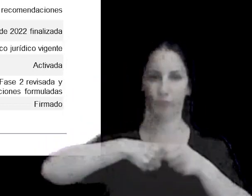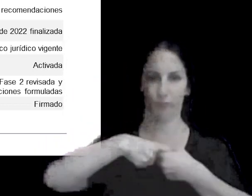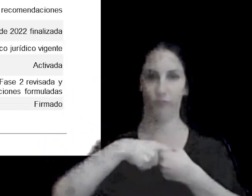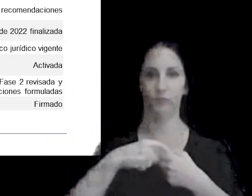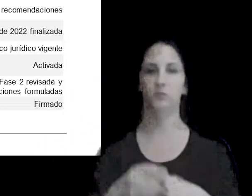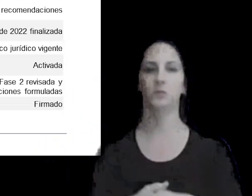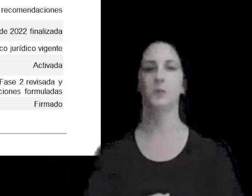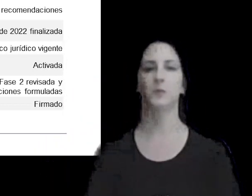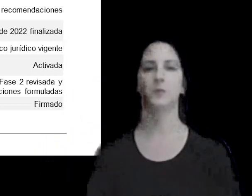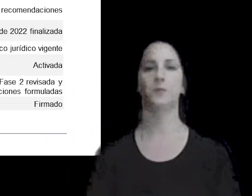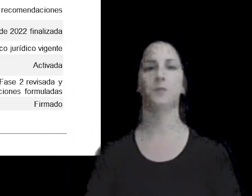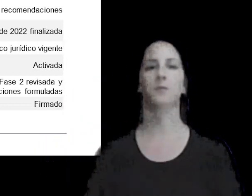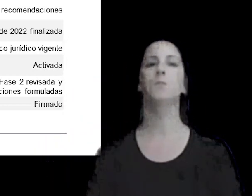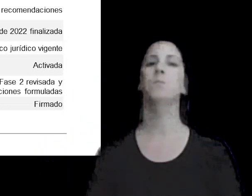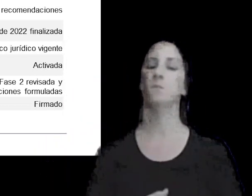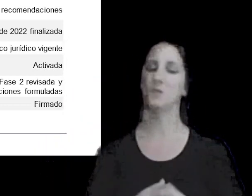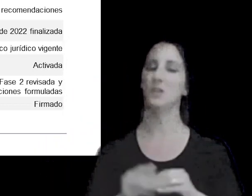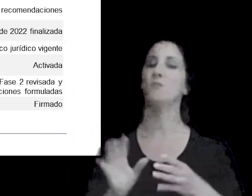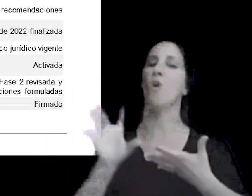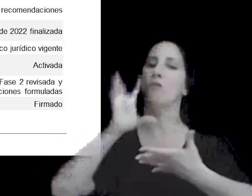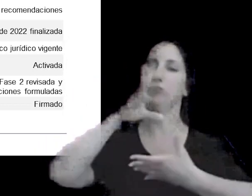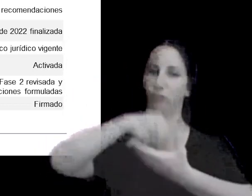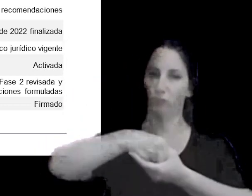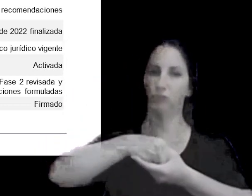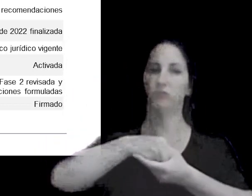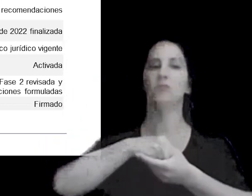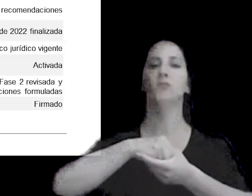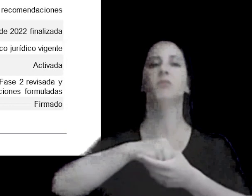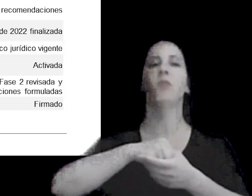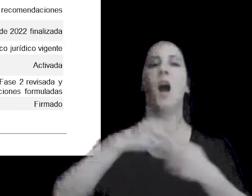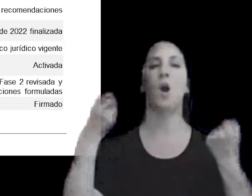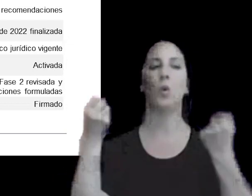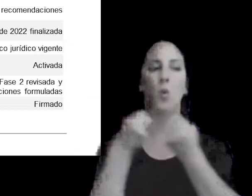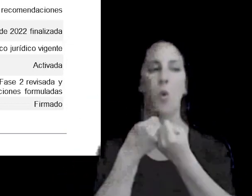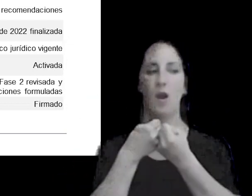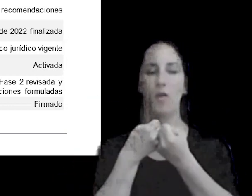siendo parte del marco inclusivo participando del acuerdo